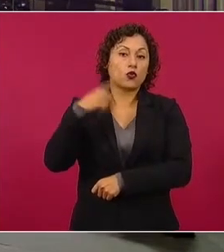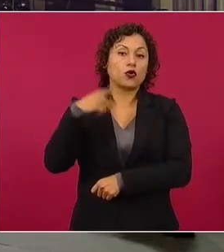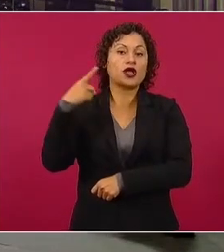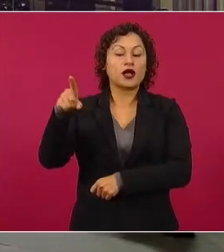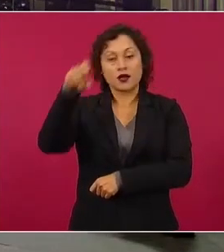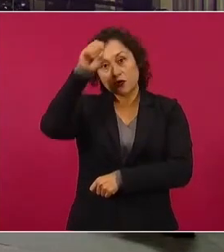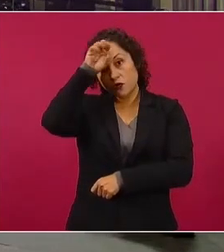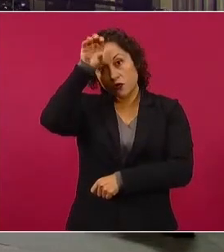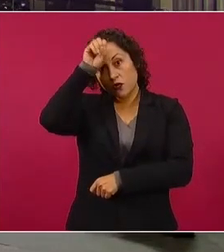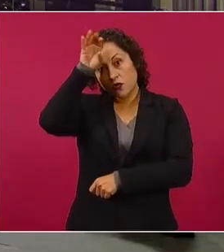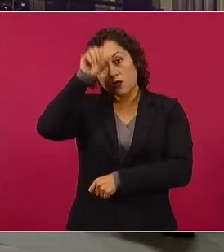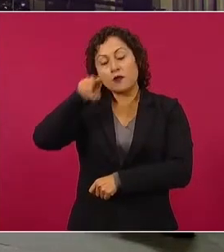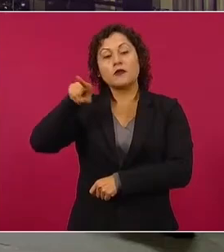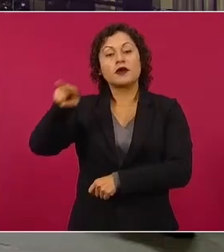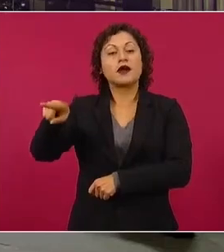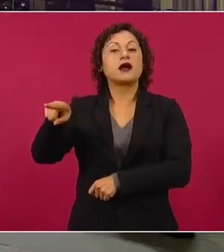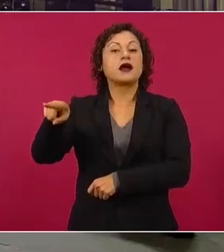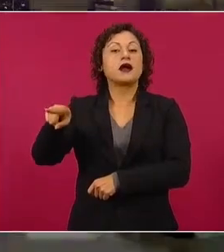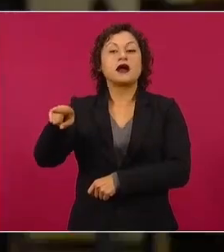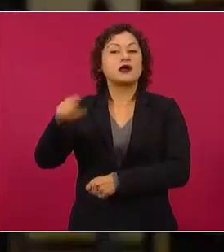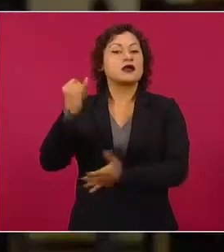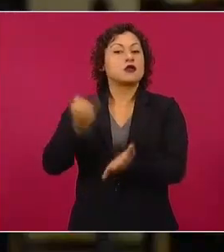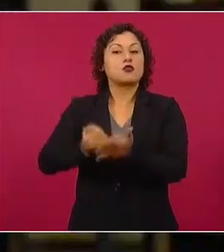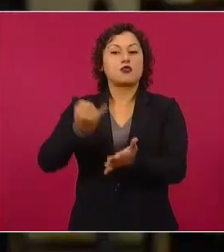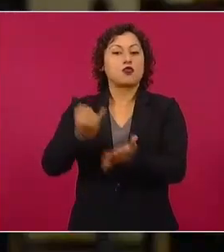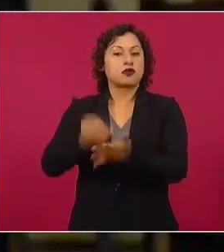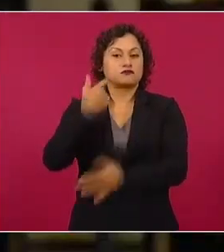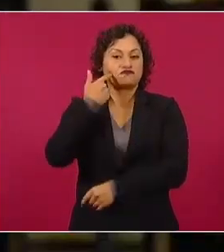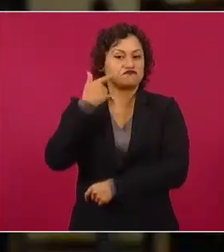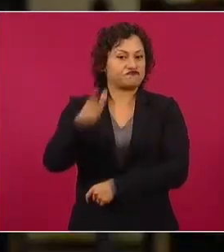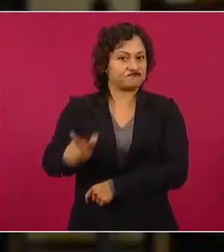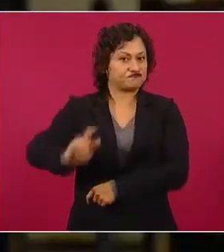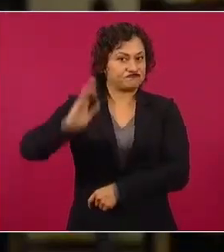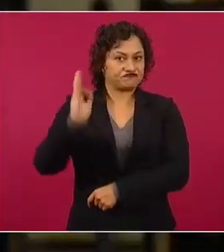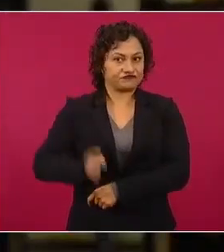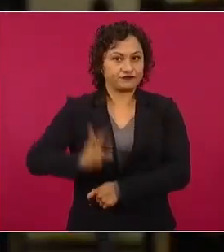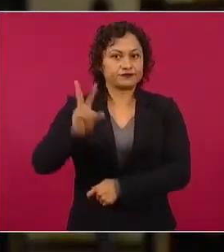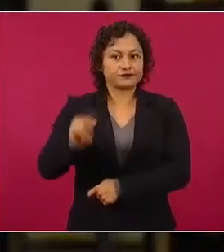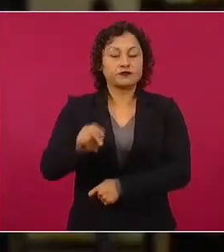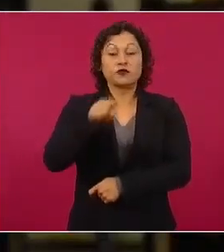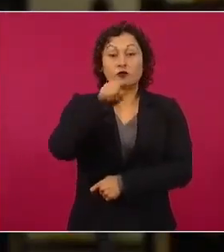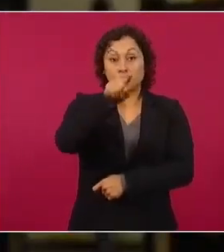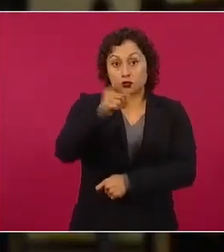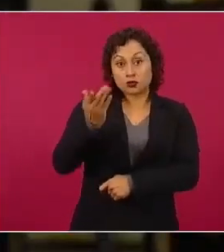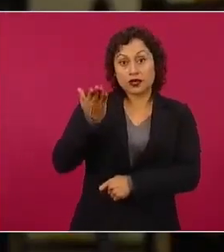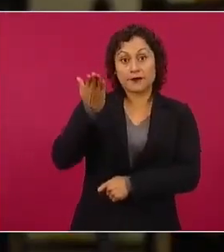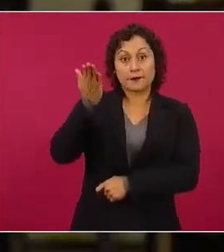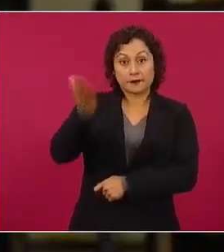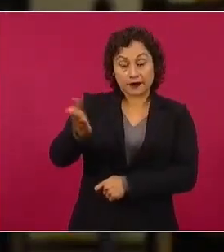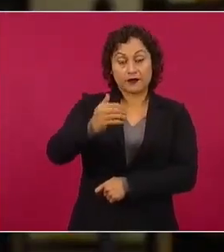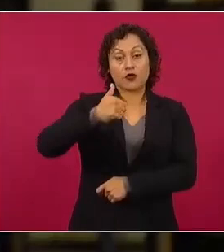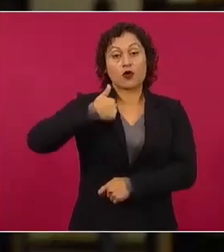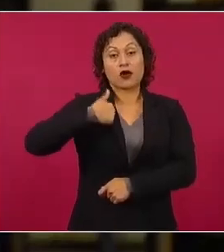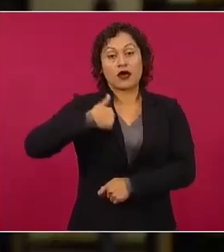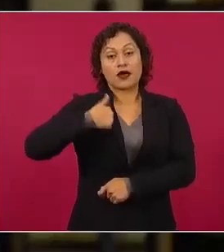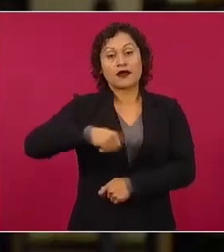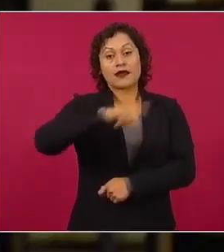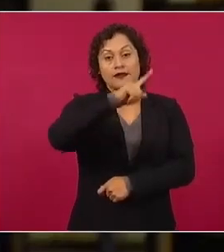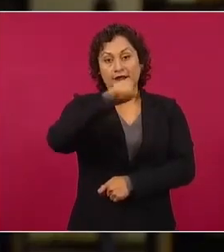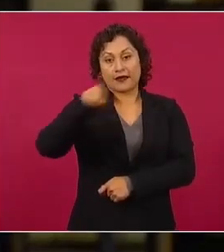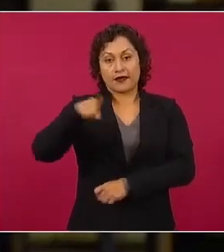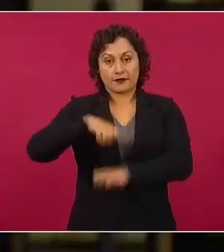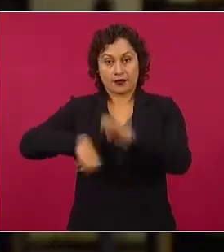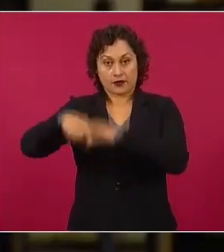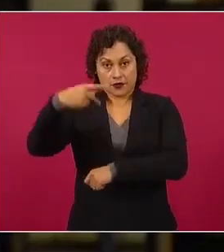Majestic se negaba a pagar impuestos, por lo que usted pidió al embajador de Canadá en México, Karim Clark,